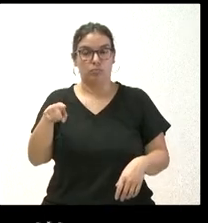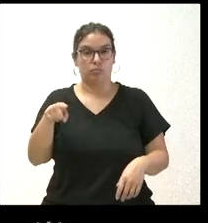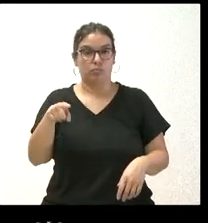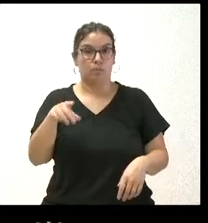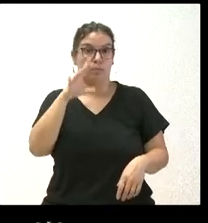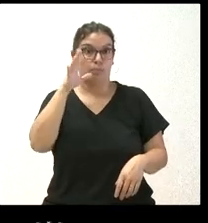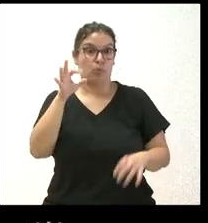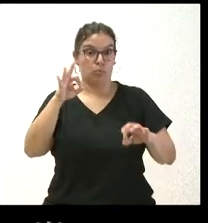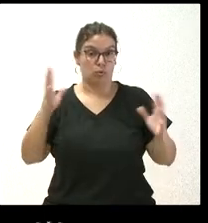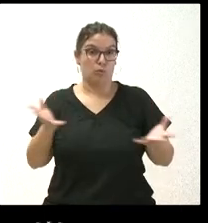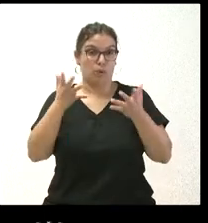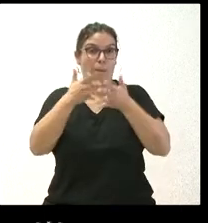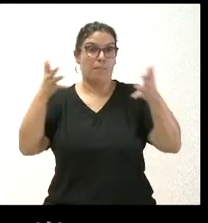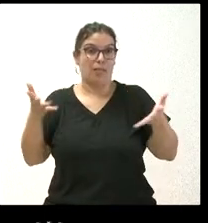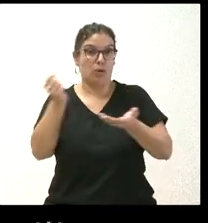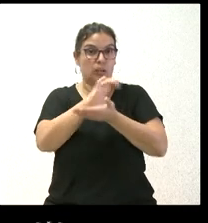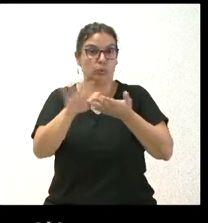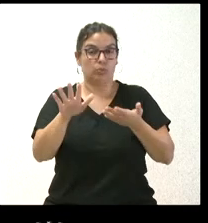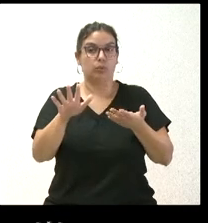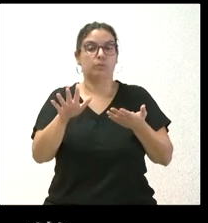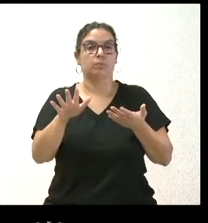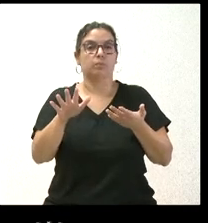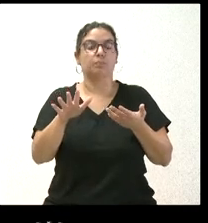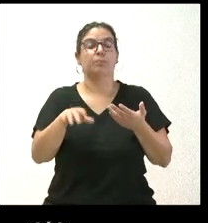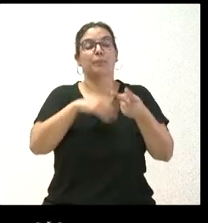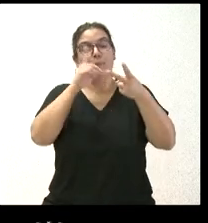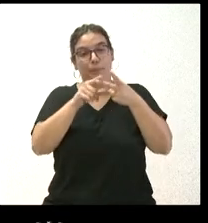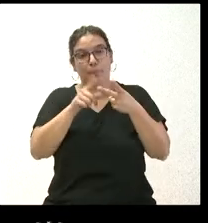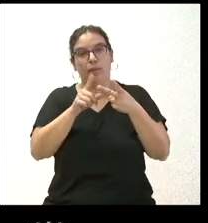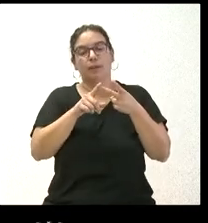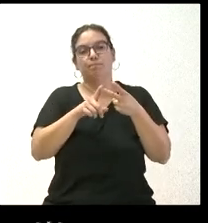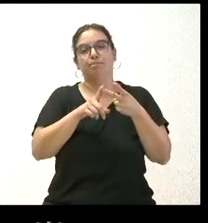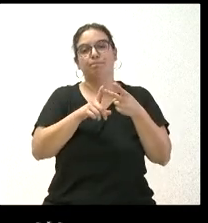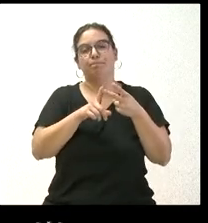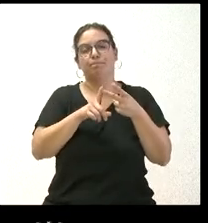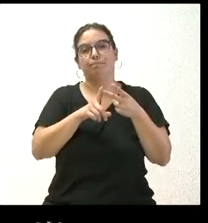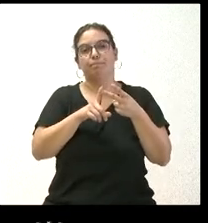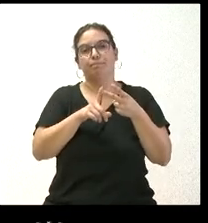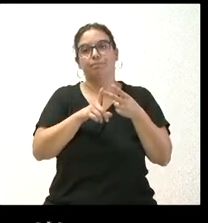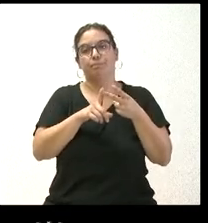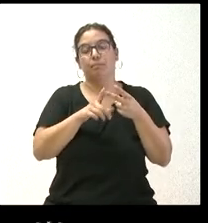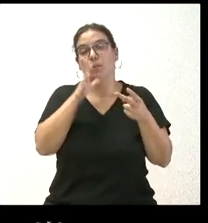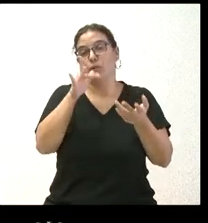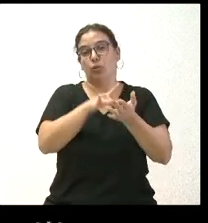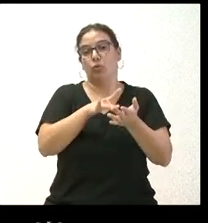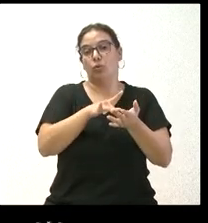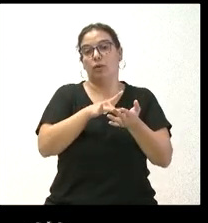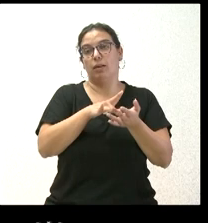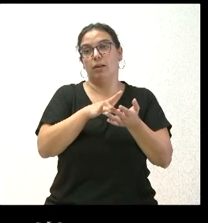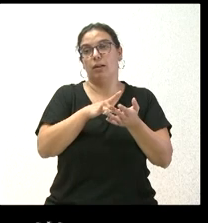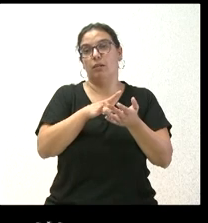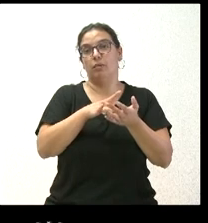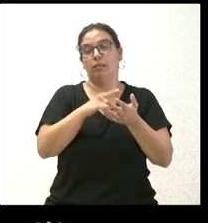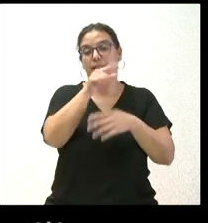está precisamente ampliando el proceso de ampliación. Y en segundo lugar, por un episodio que se ha vivido en las Cortes en